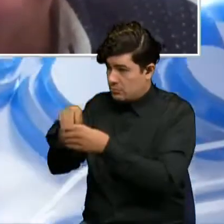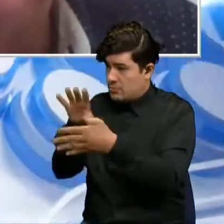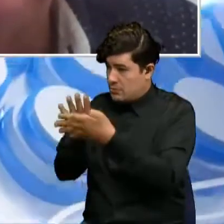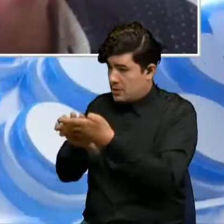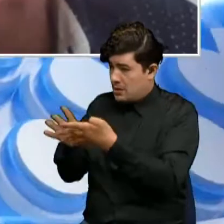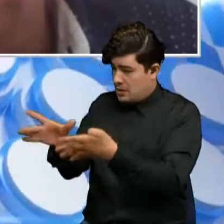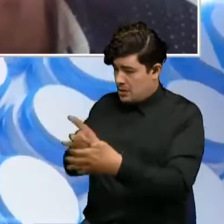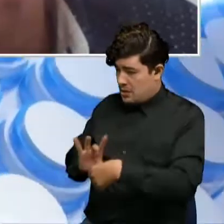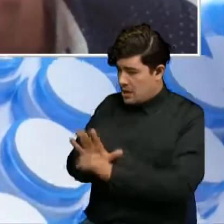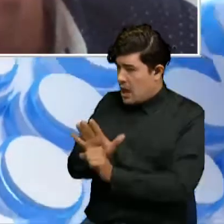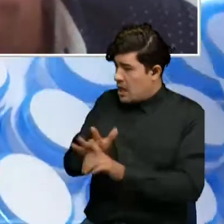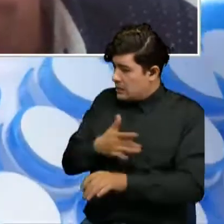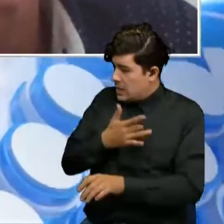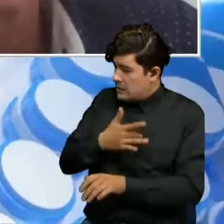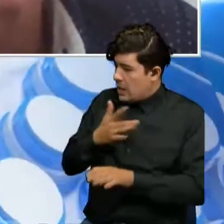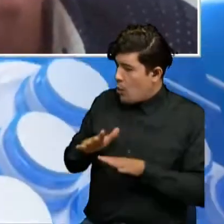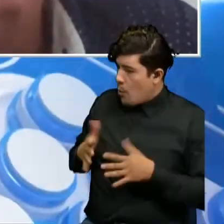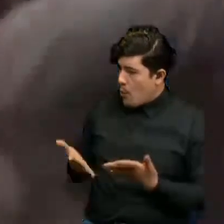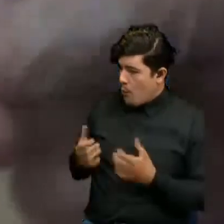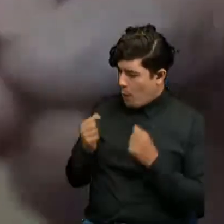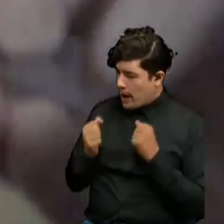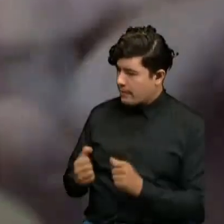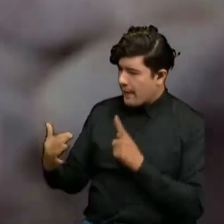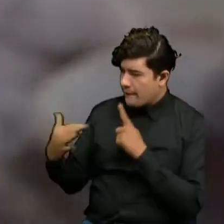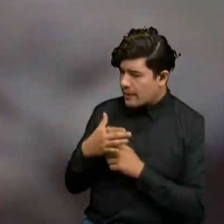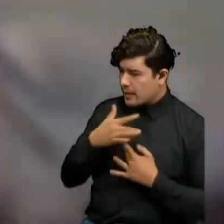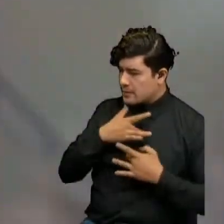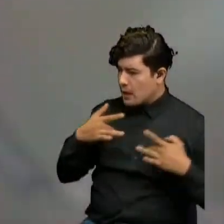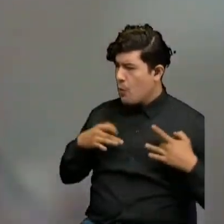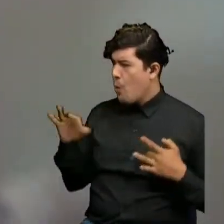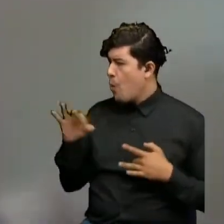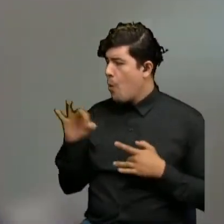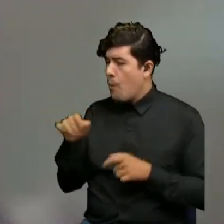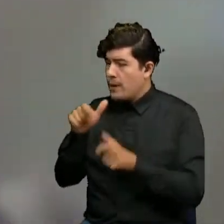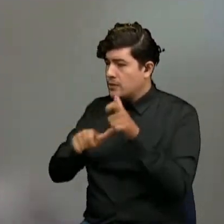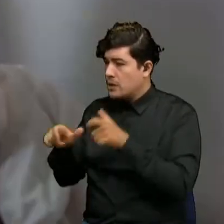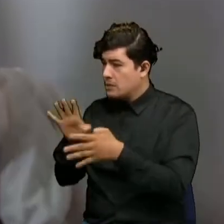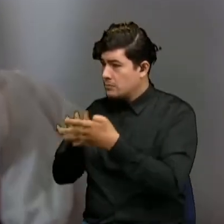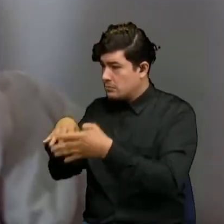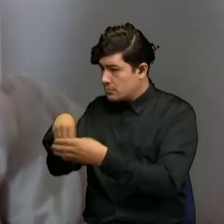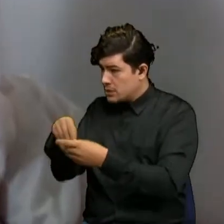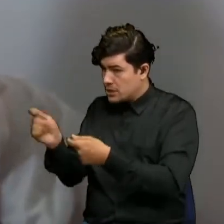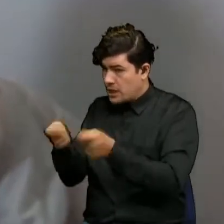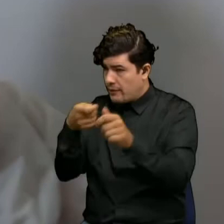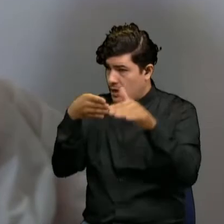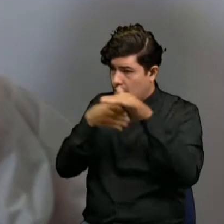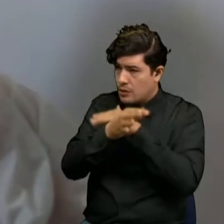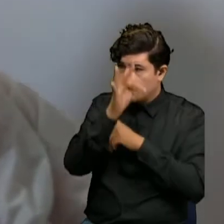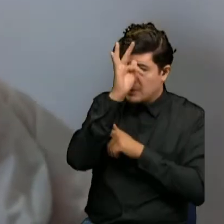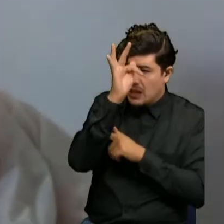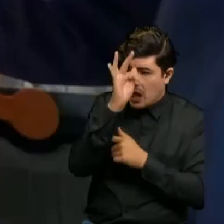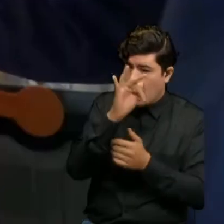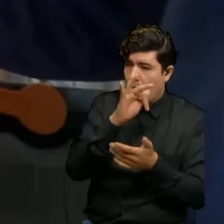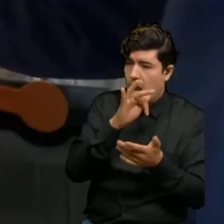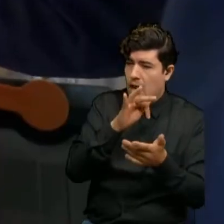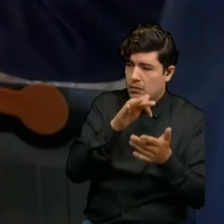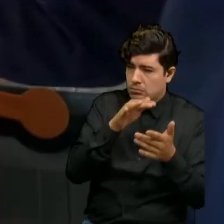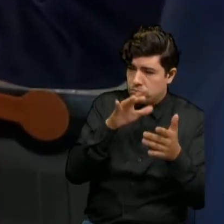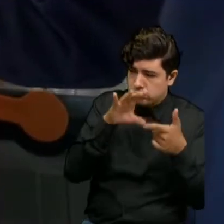de este lugar? ¿O se ha requerido el traslado a un centro médico para algún tipo de unidad de cuidados intermedios o de cuidados intensivos?